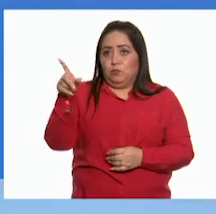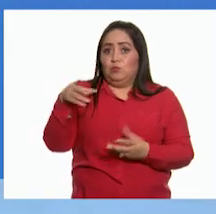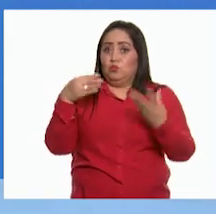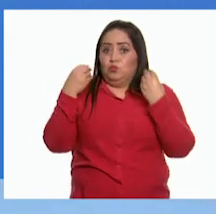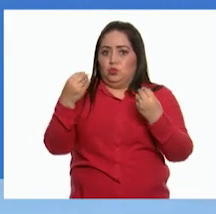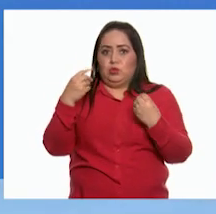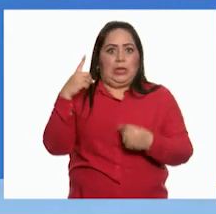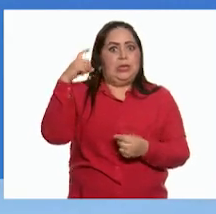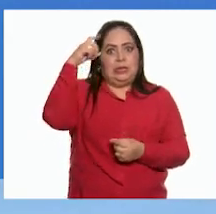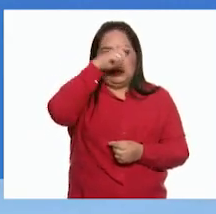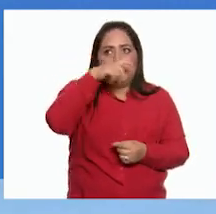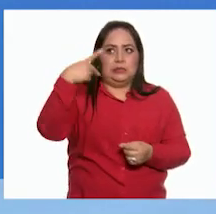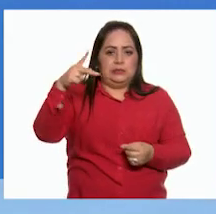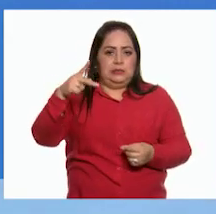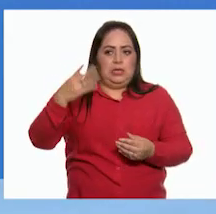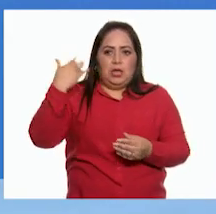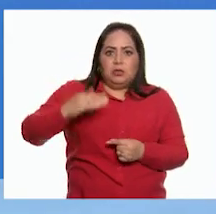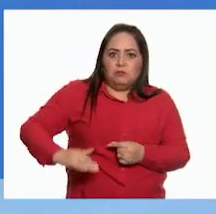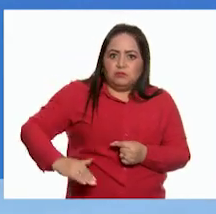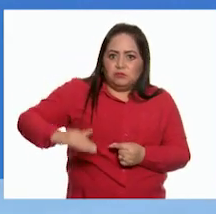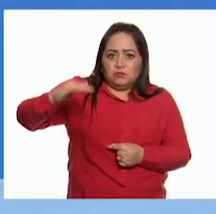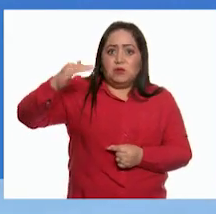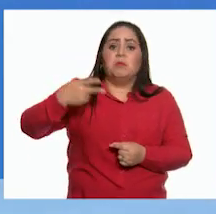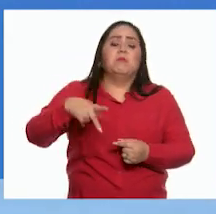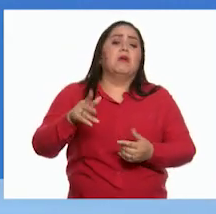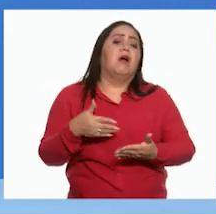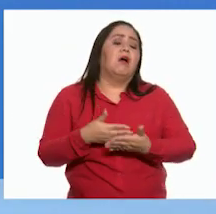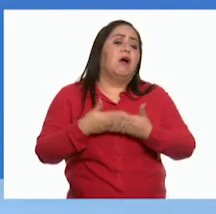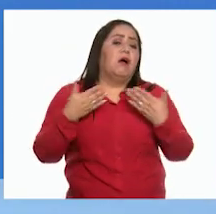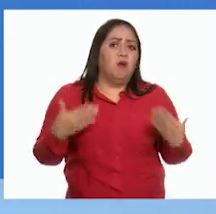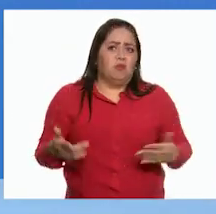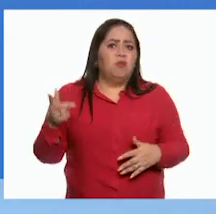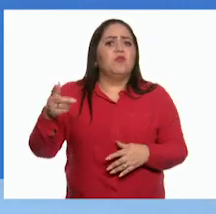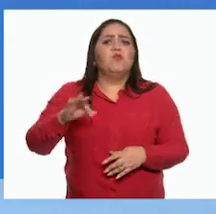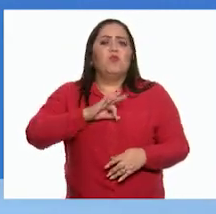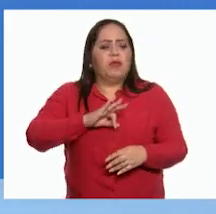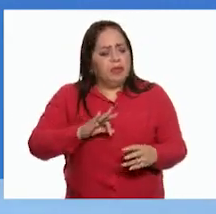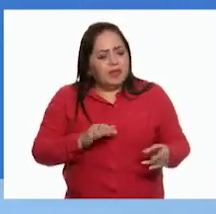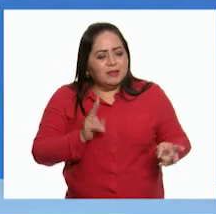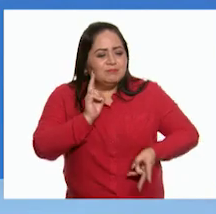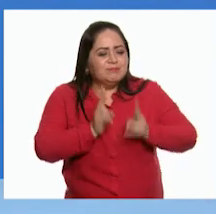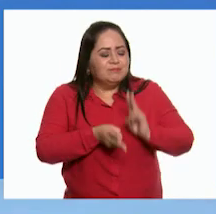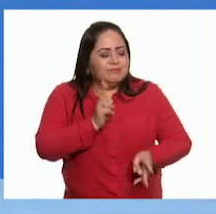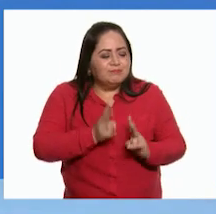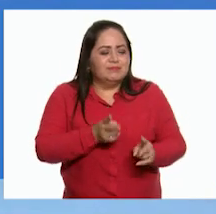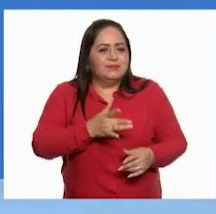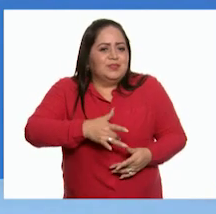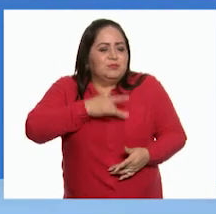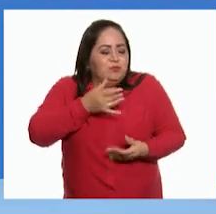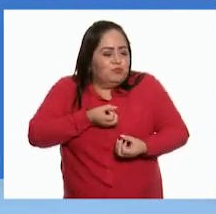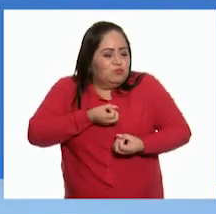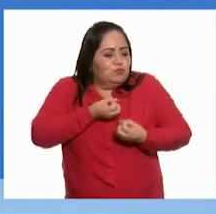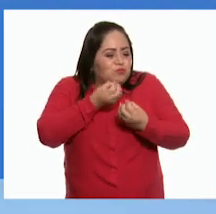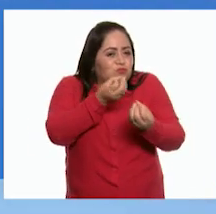pesar de que tuvo muchos conflictos en su infancia Ahora es capaz de comunicar sus sentimientos